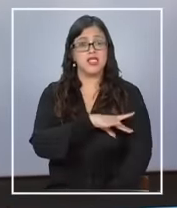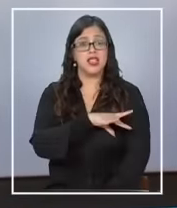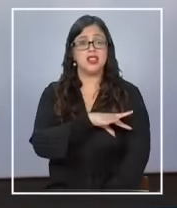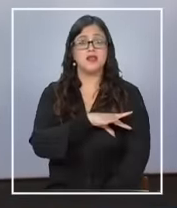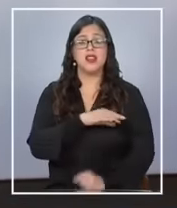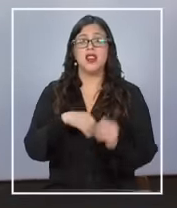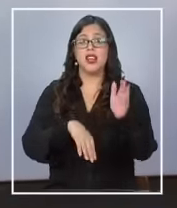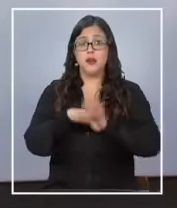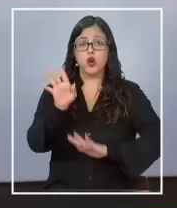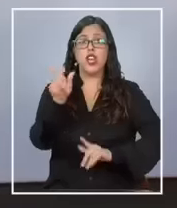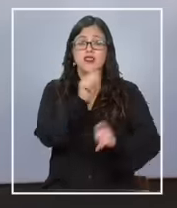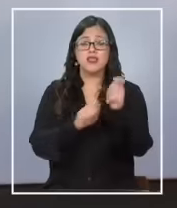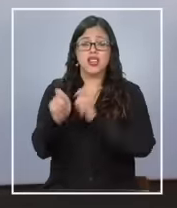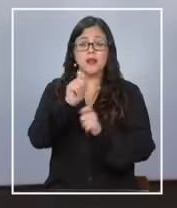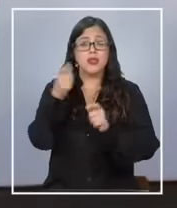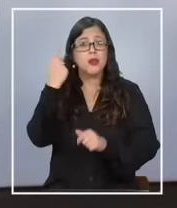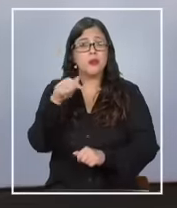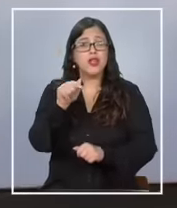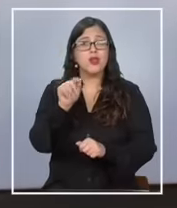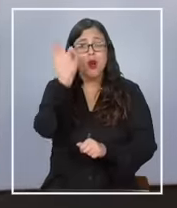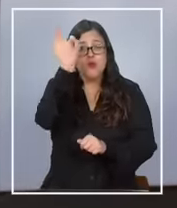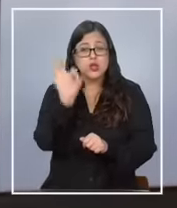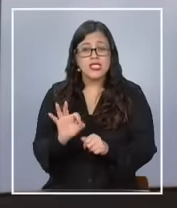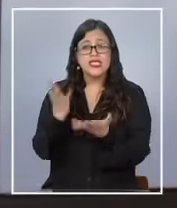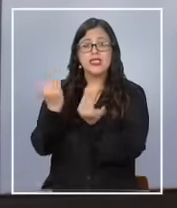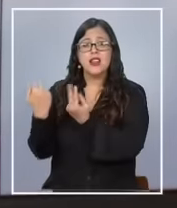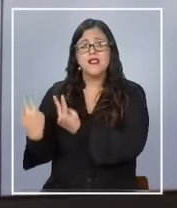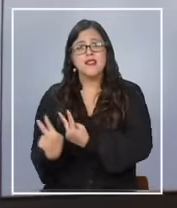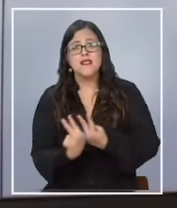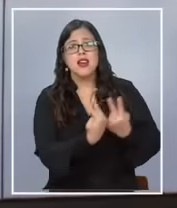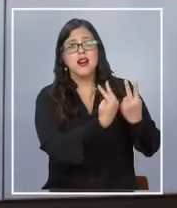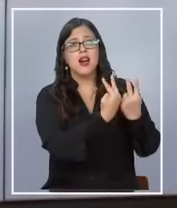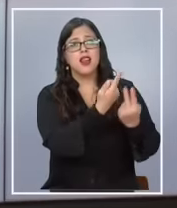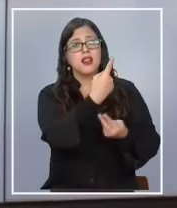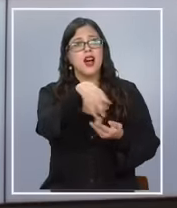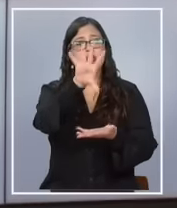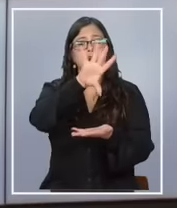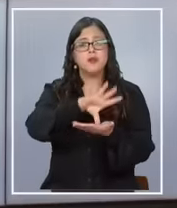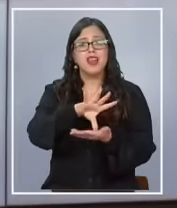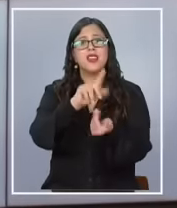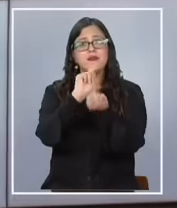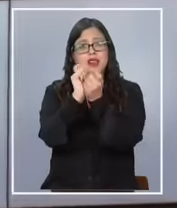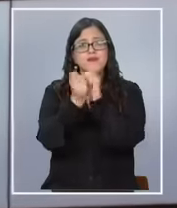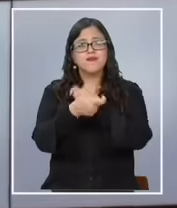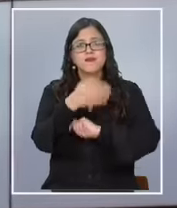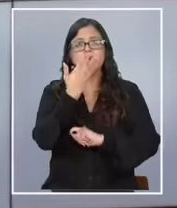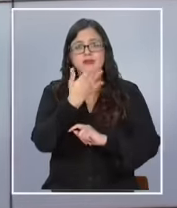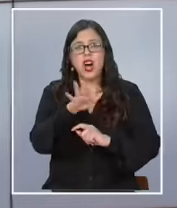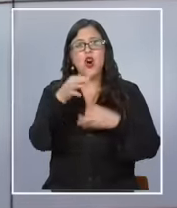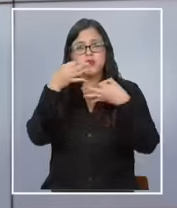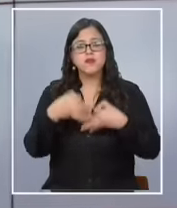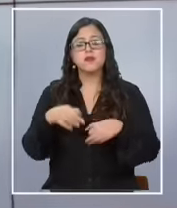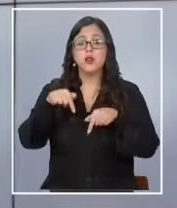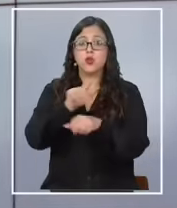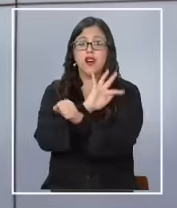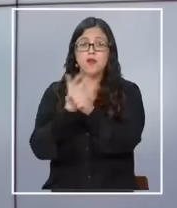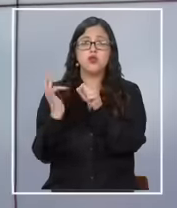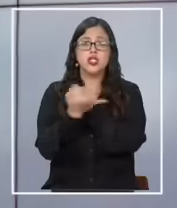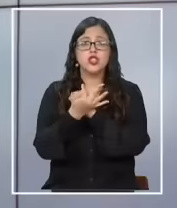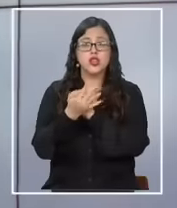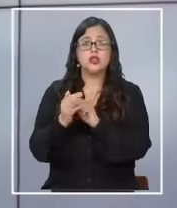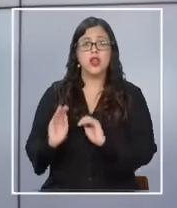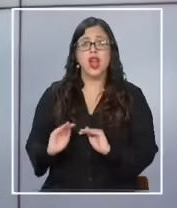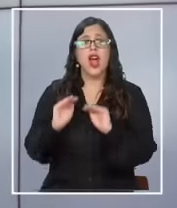reciben tratamiento pero un porcentaje necesita viajar fuera del país para buscar una mejoría bueno una fundación les entrega